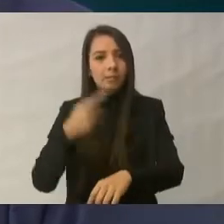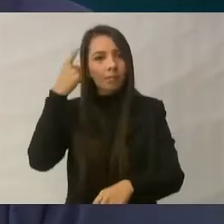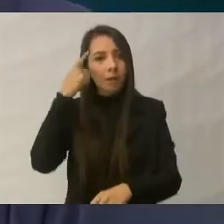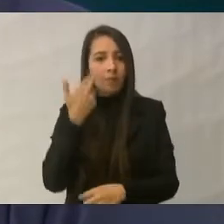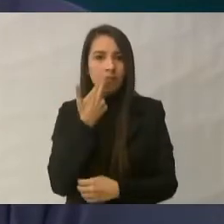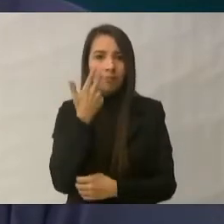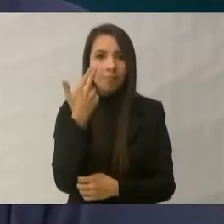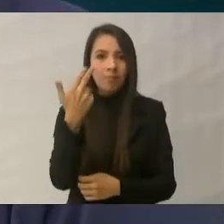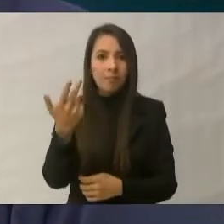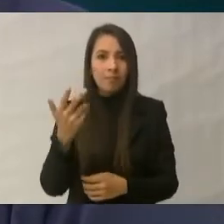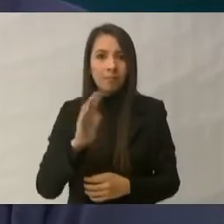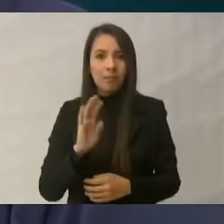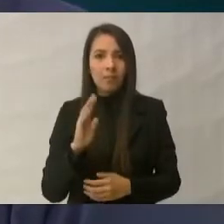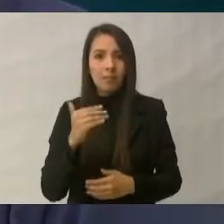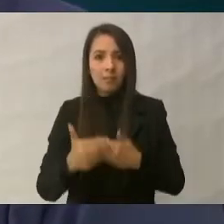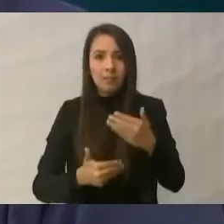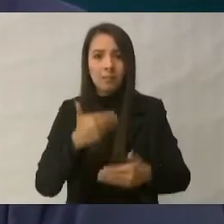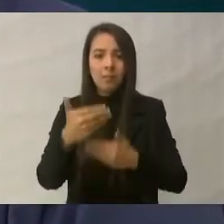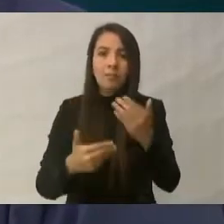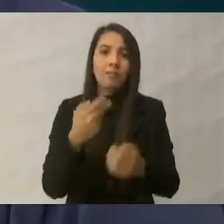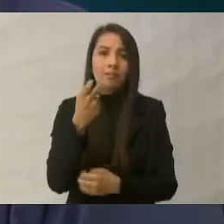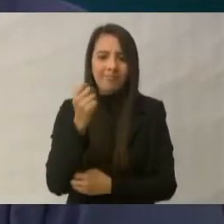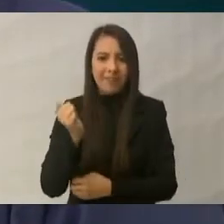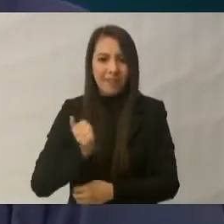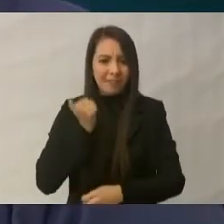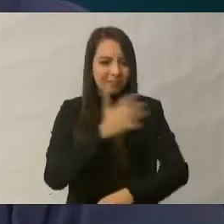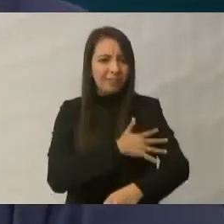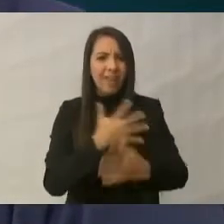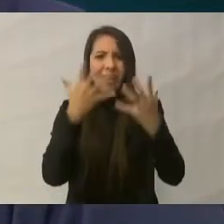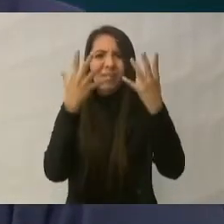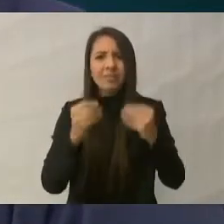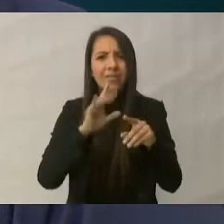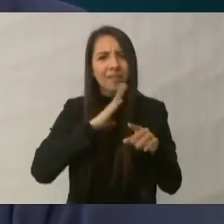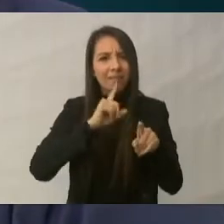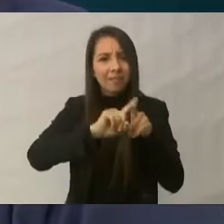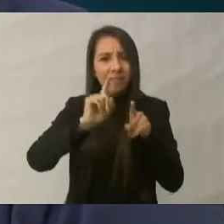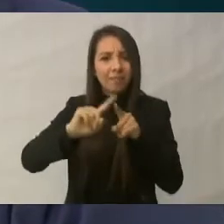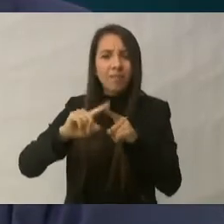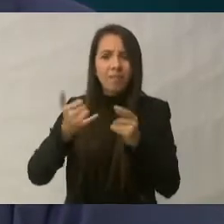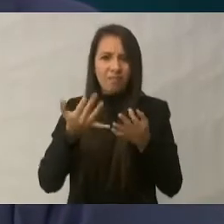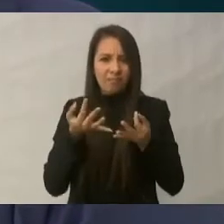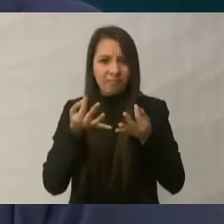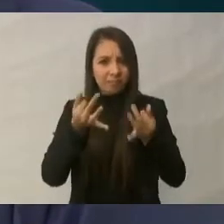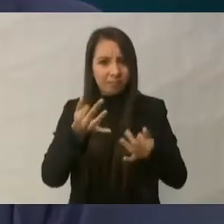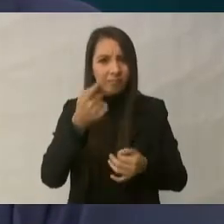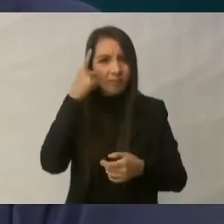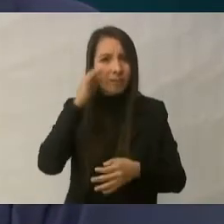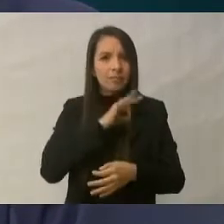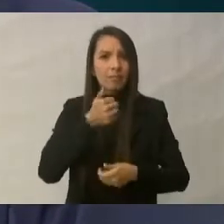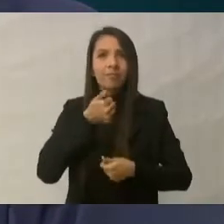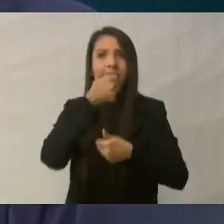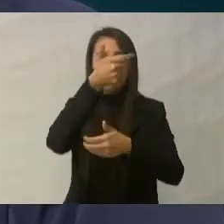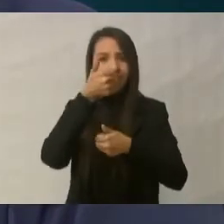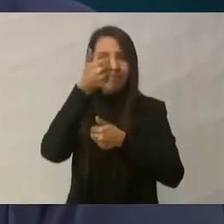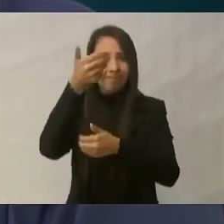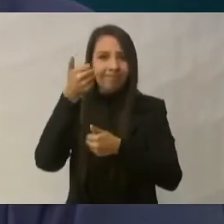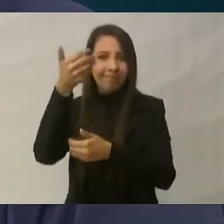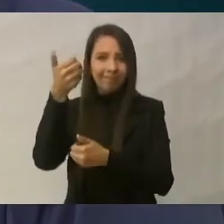aprovechar esta gran riqueza de productos pesqueros de calidad de exportación para que